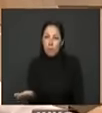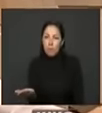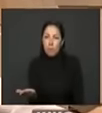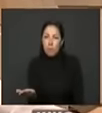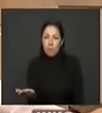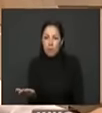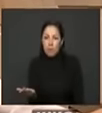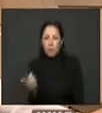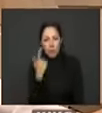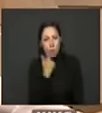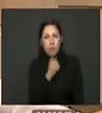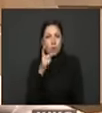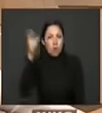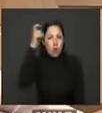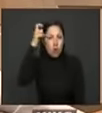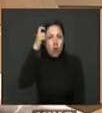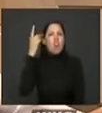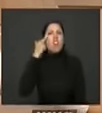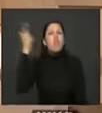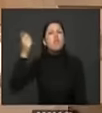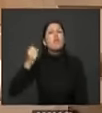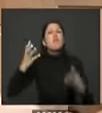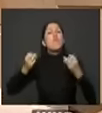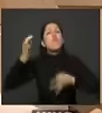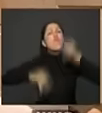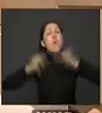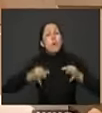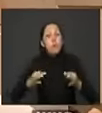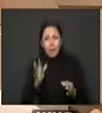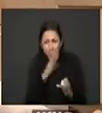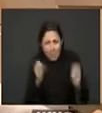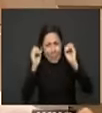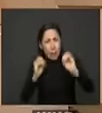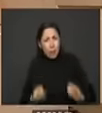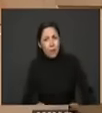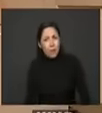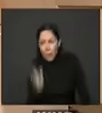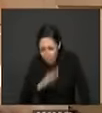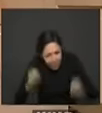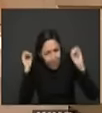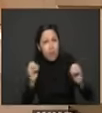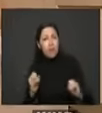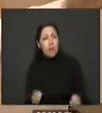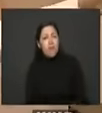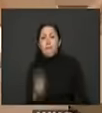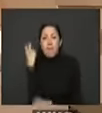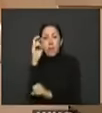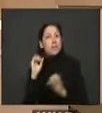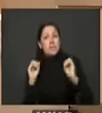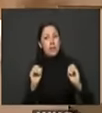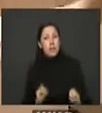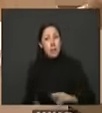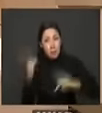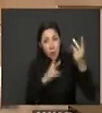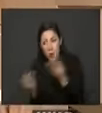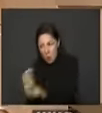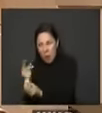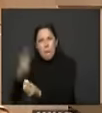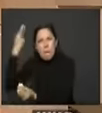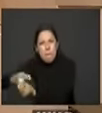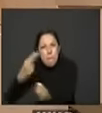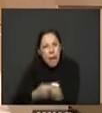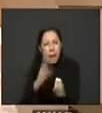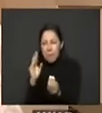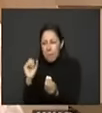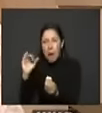Libertador Córdoba a ver pues cuántos jueces y fiscales encontramos ni uno ni uno pero eso sí encontramos Bacrín eso sí encontramos